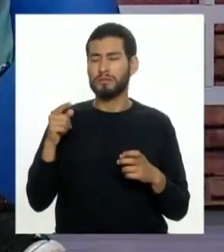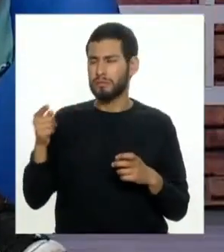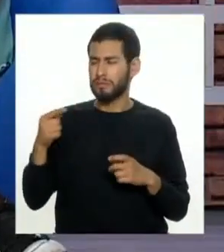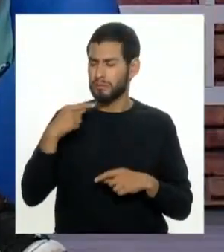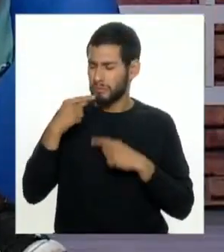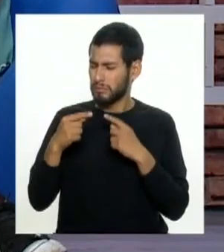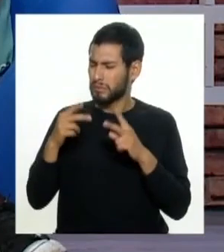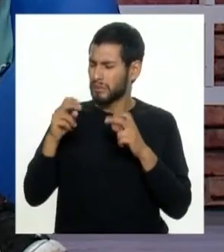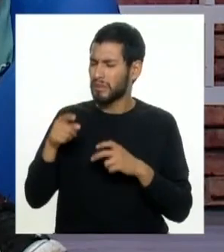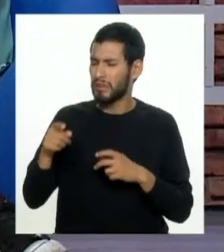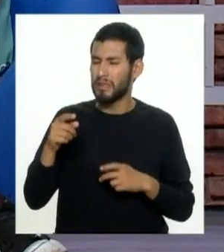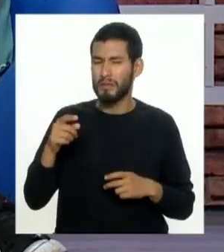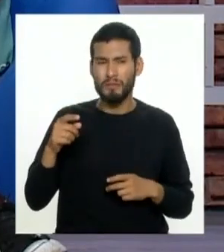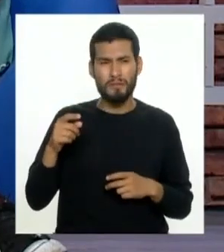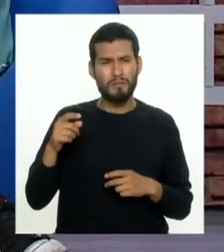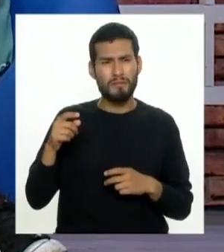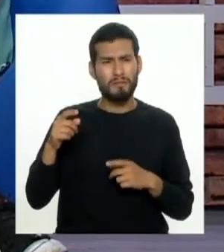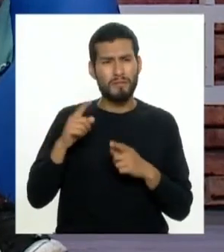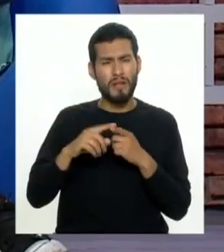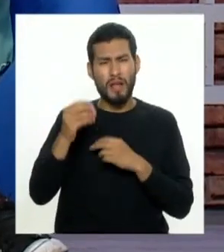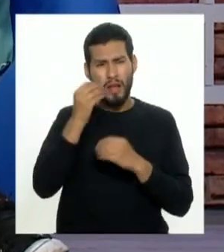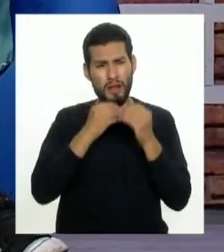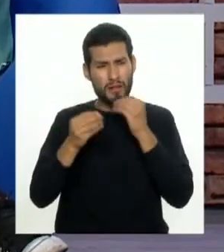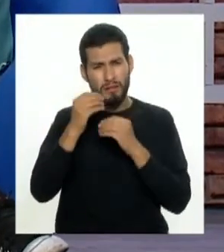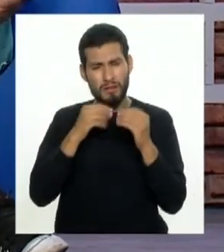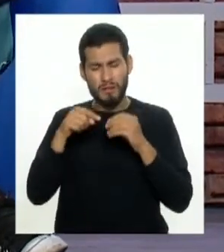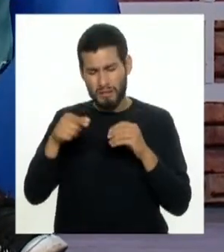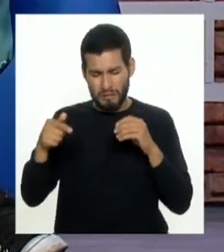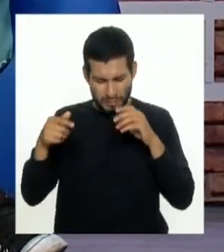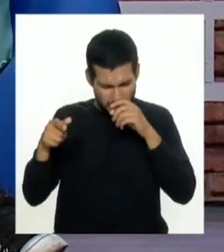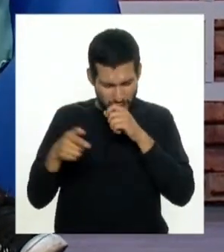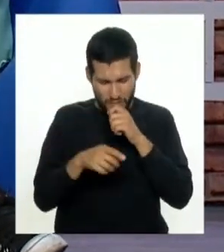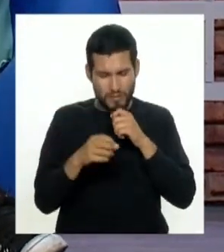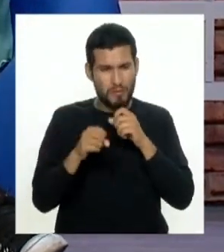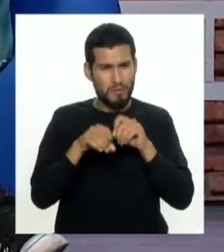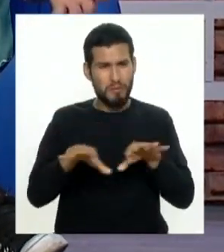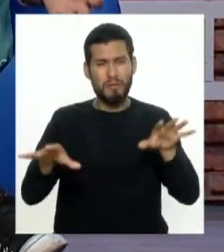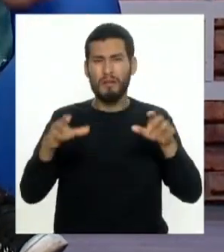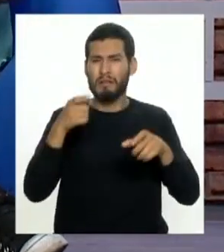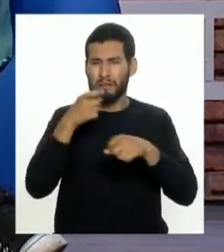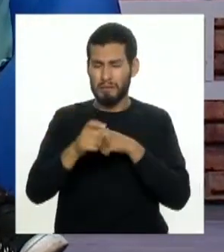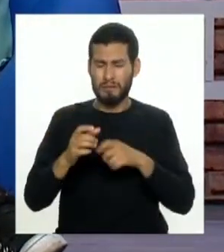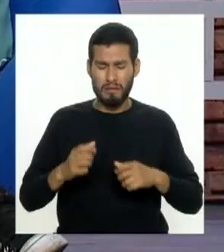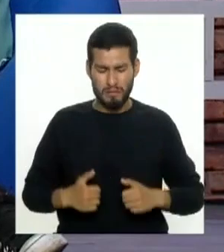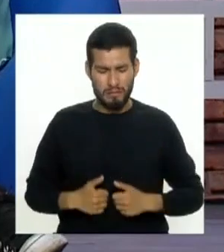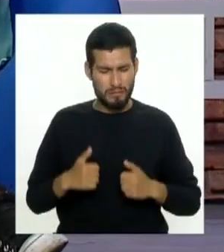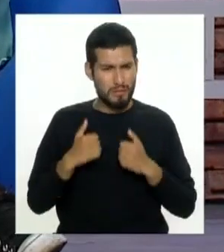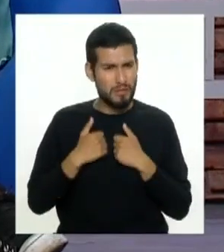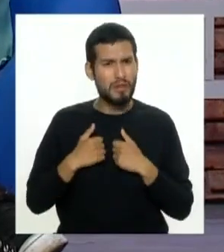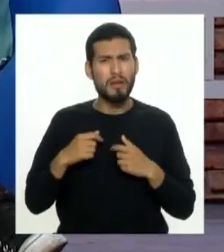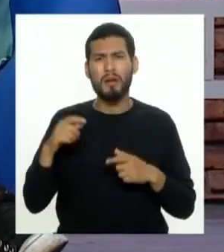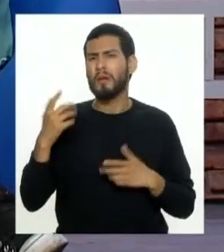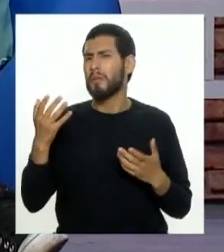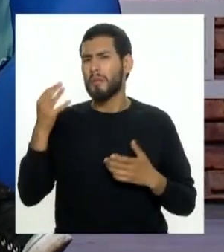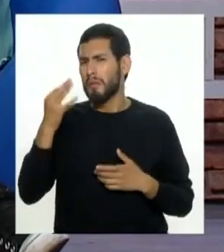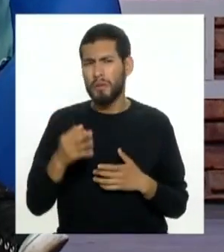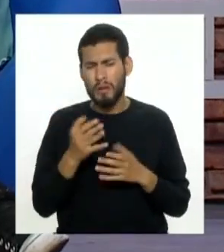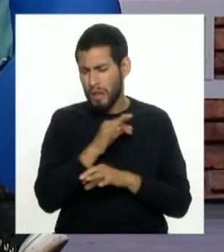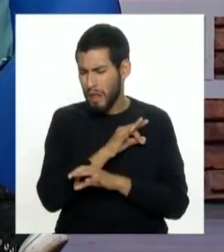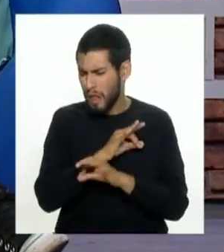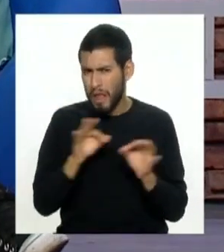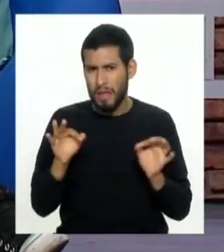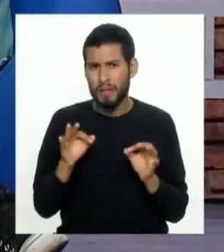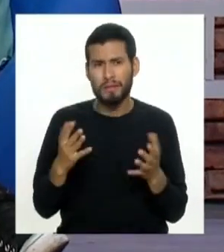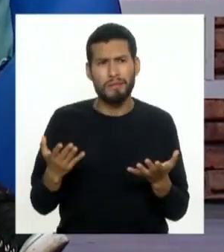los pesticidas en los alimentos que los supermercados nos vienen contaminando la vida entera y no hay realmente nadie